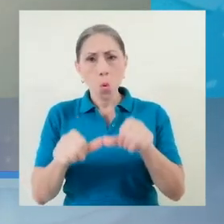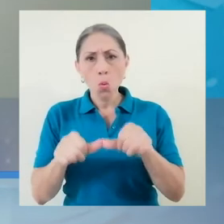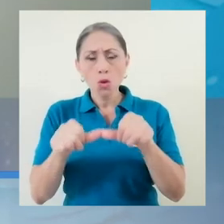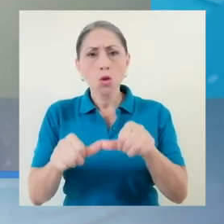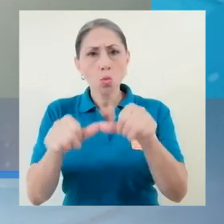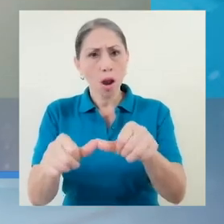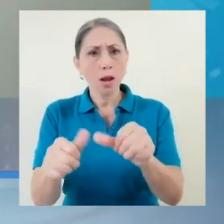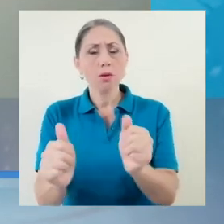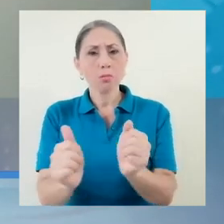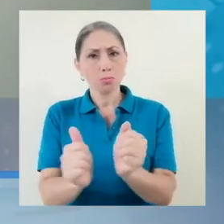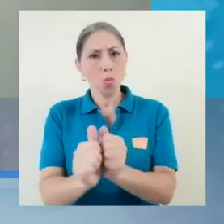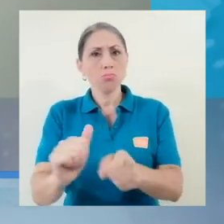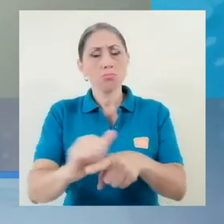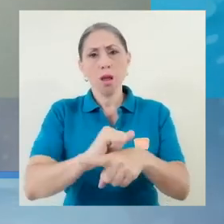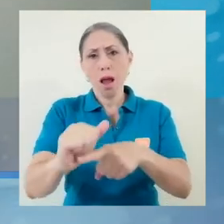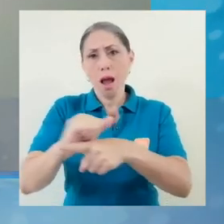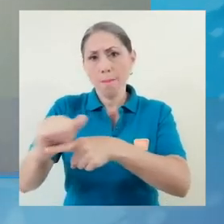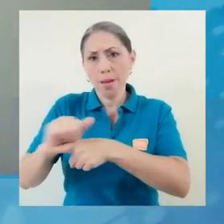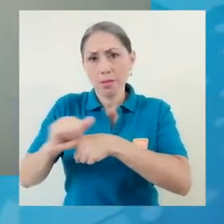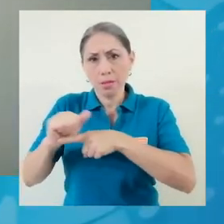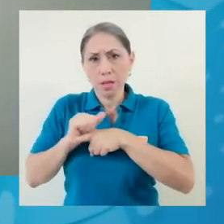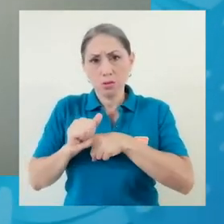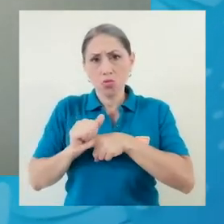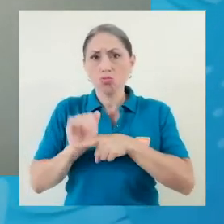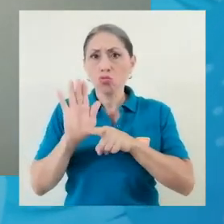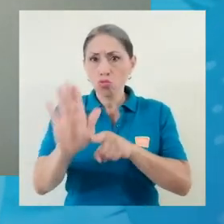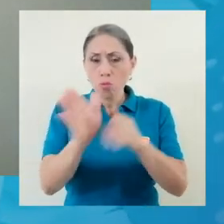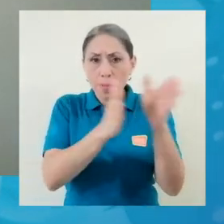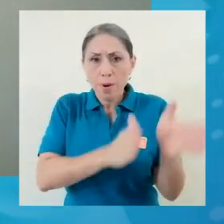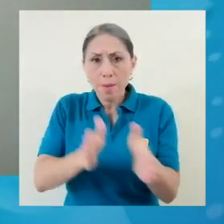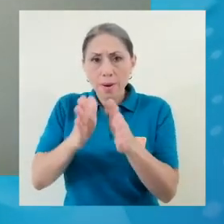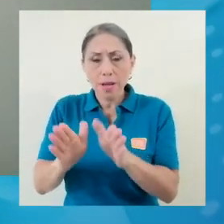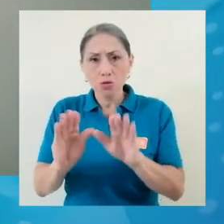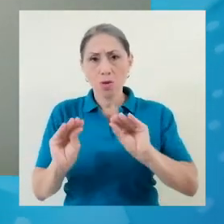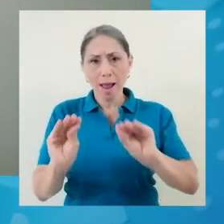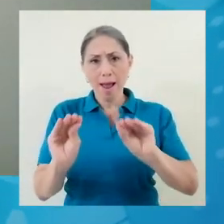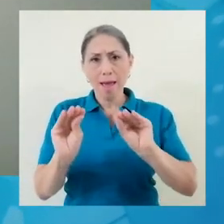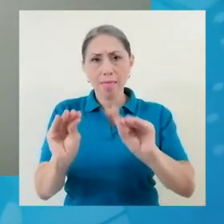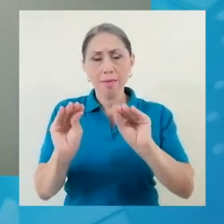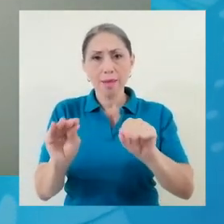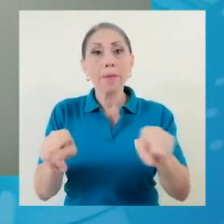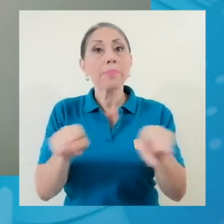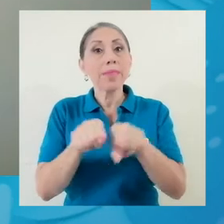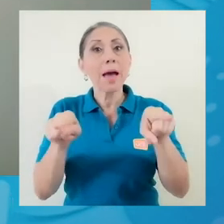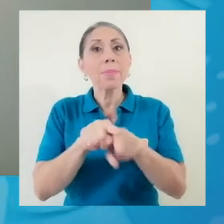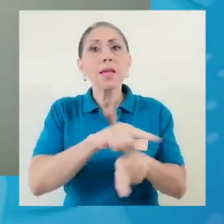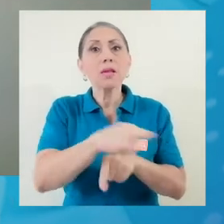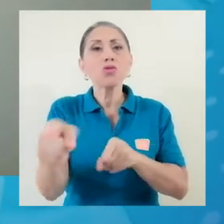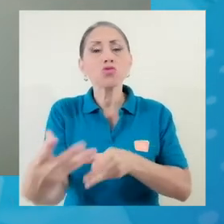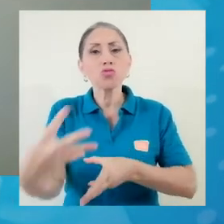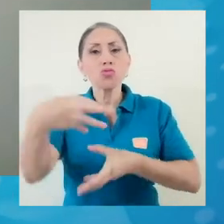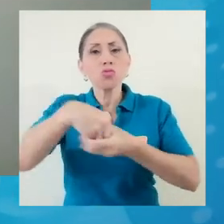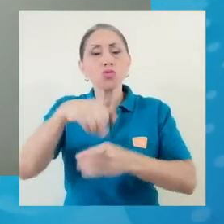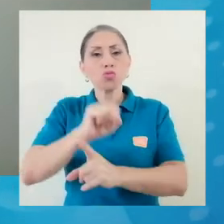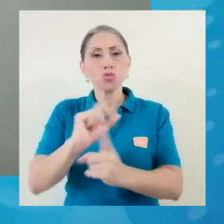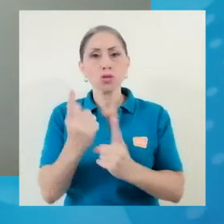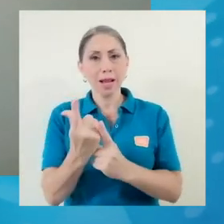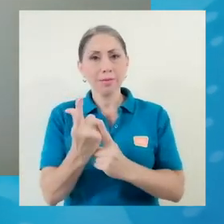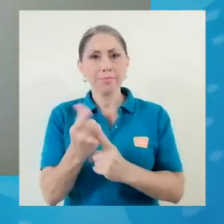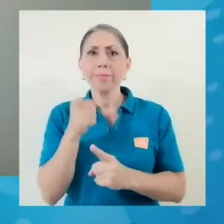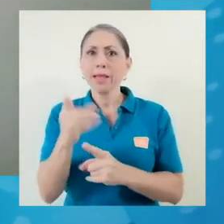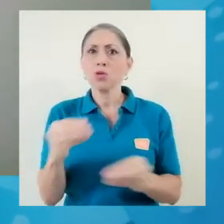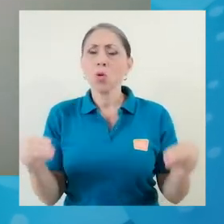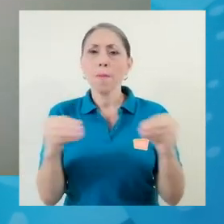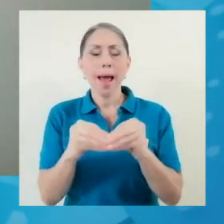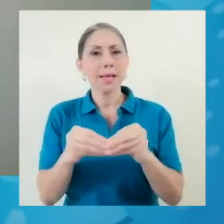esa capacitación o esa formación académica que tenían, sino que les permiten una inclusión social. Y